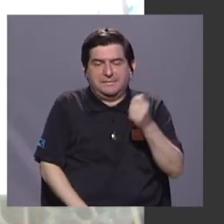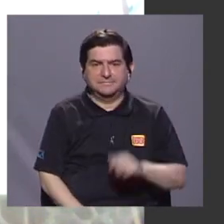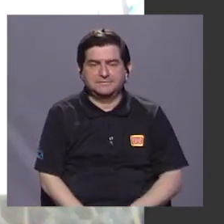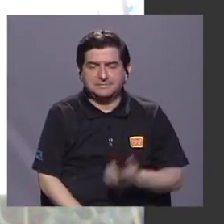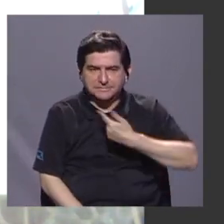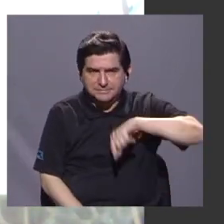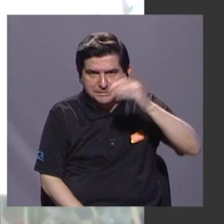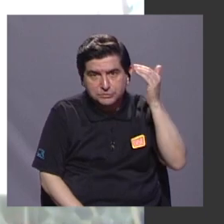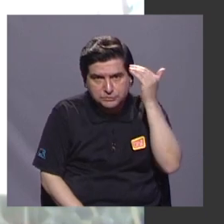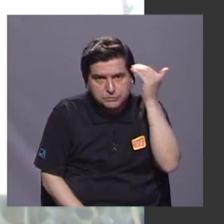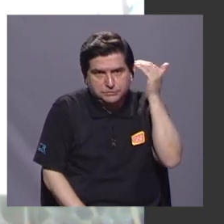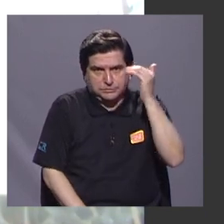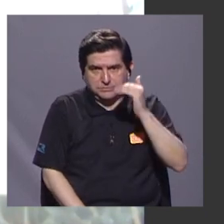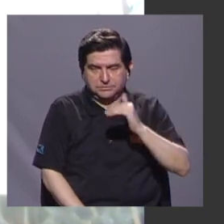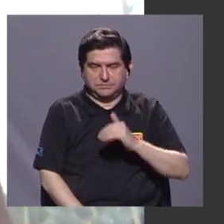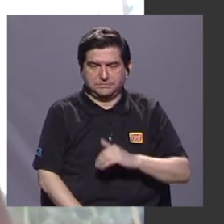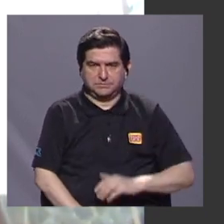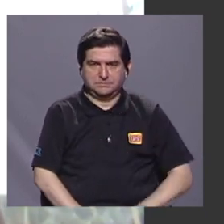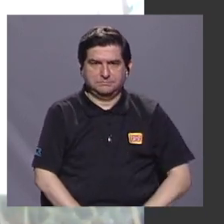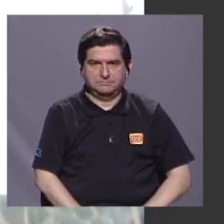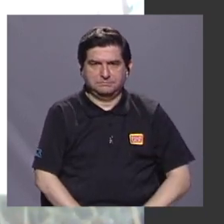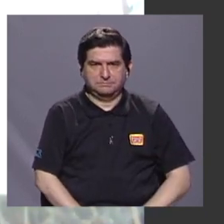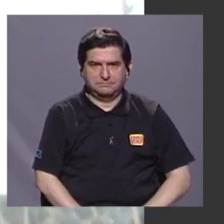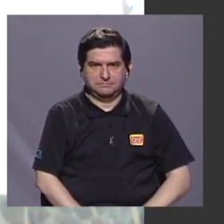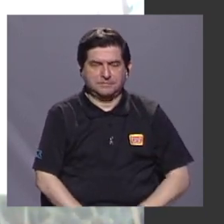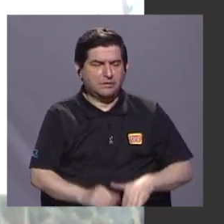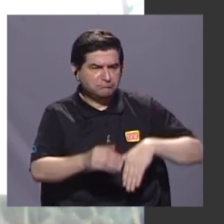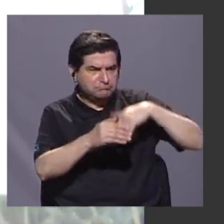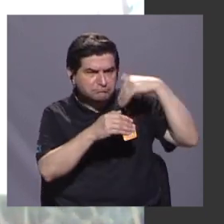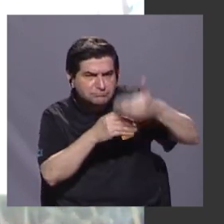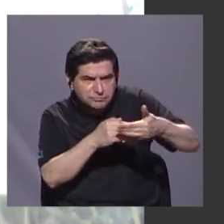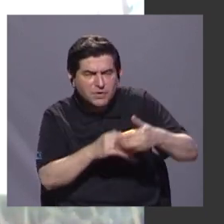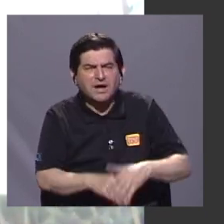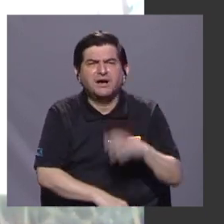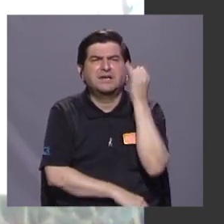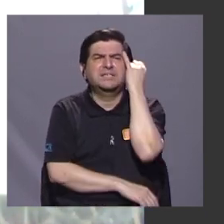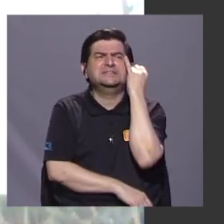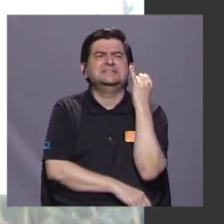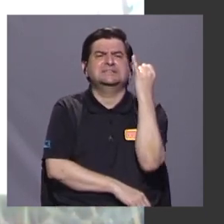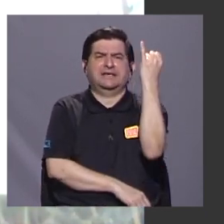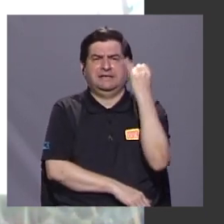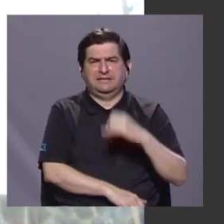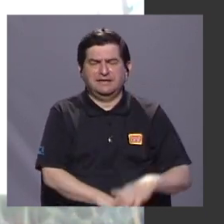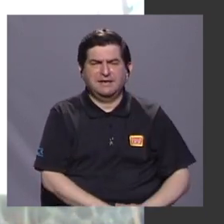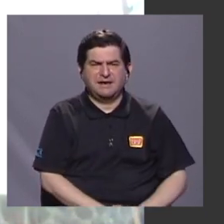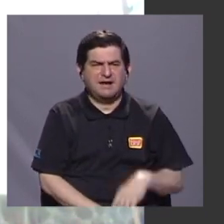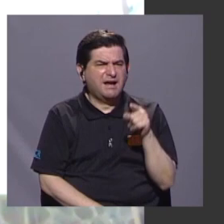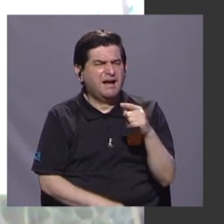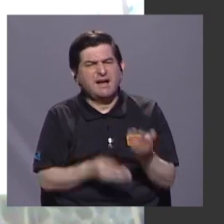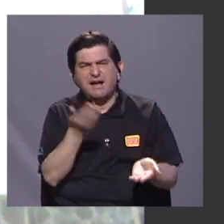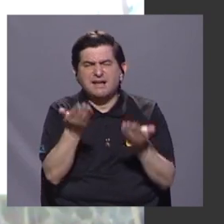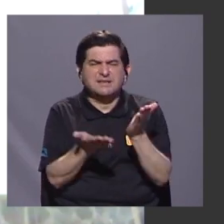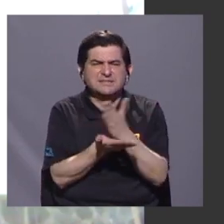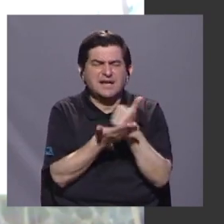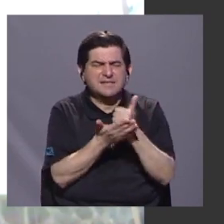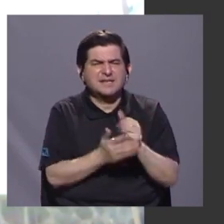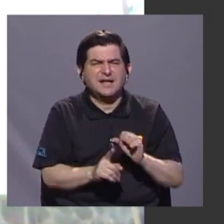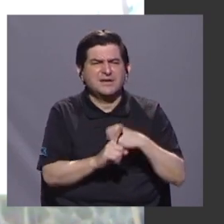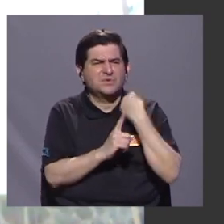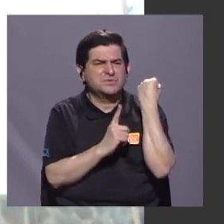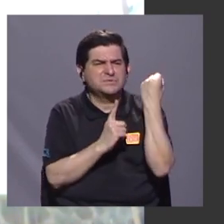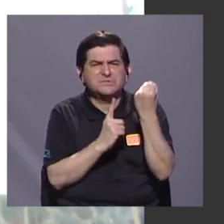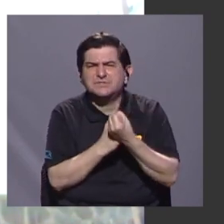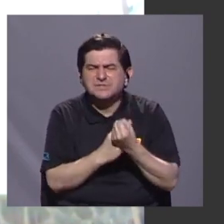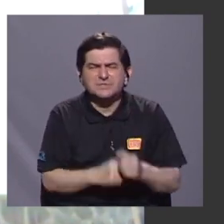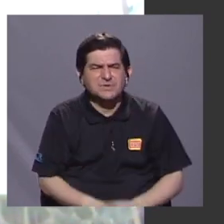supiéramos, ¿verdad? Y de ahí nació la idea de hacer algún artefacto, de